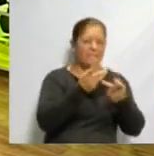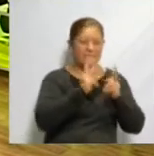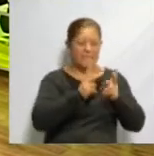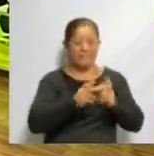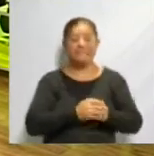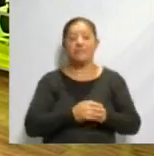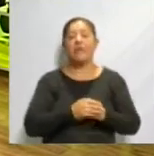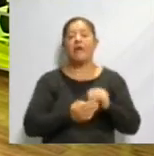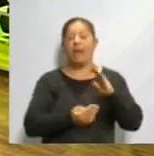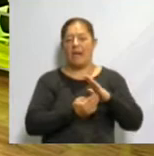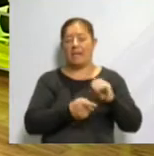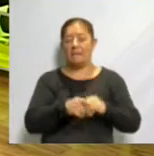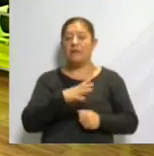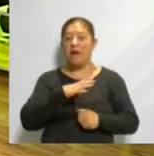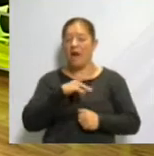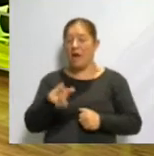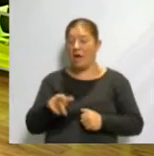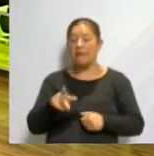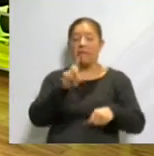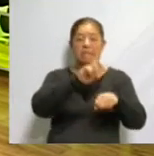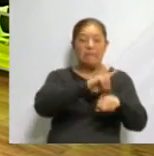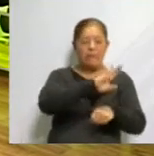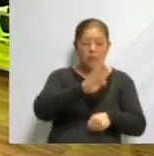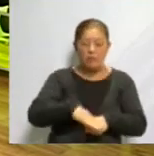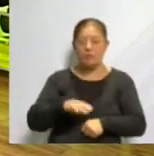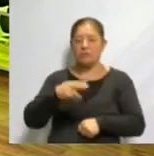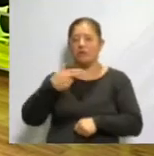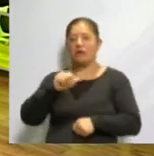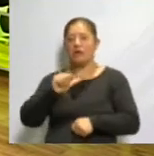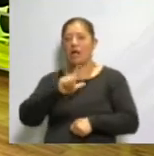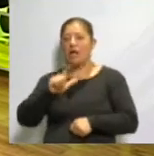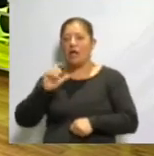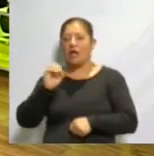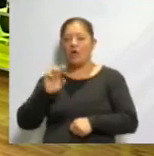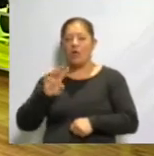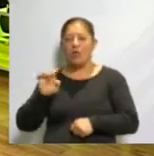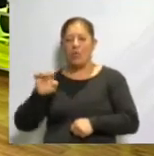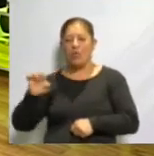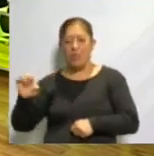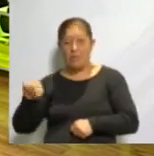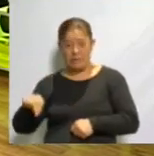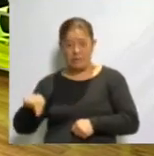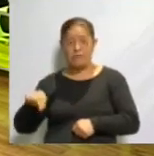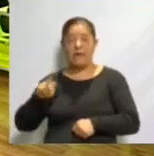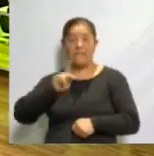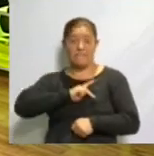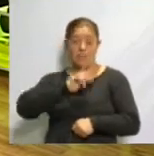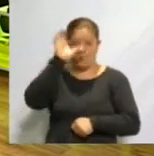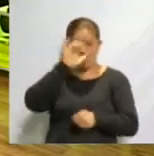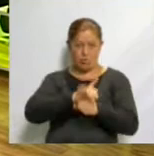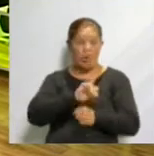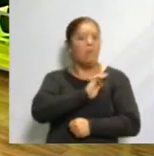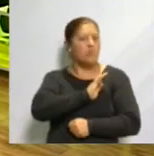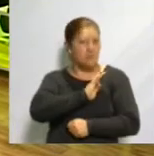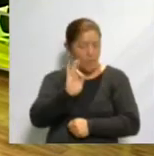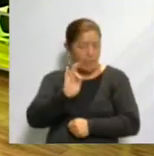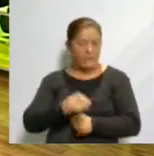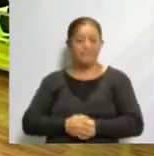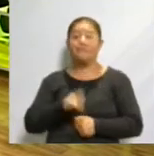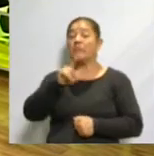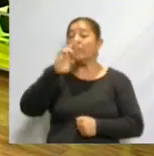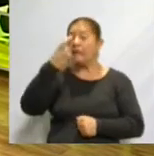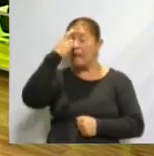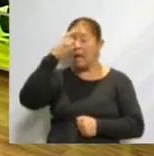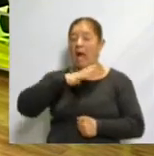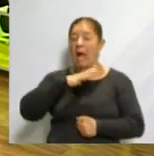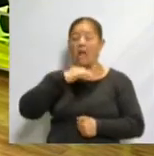el Día de Muertos y Halloween en nuestra cultura. Les recuerdo que nuestros teléfonos de cabina y WhatsApp estarán